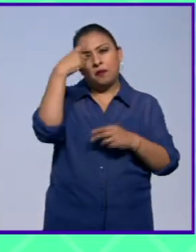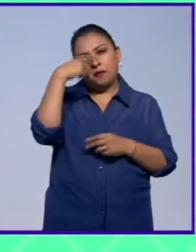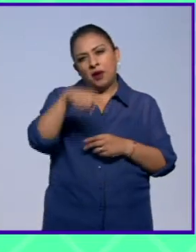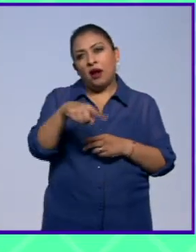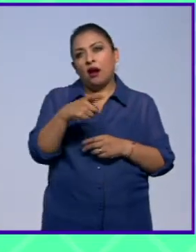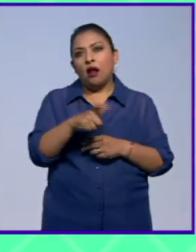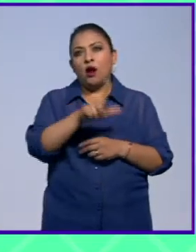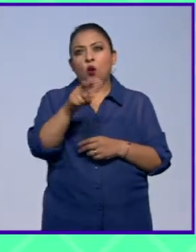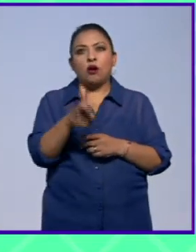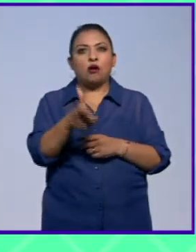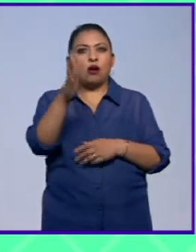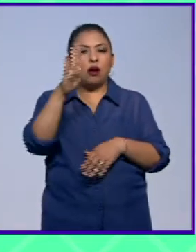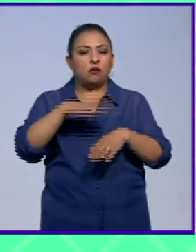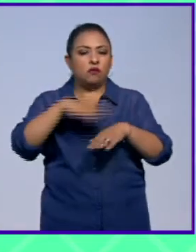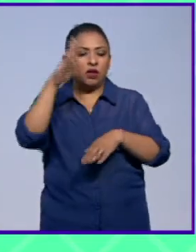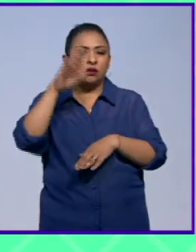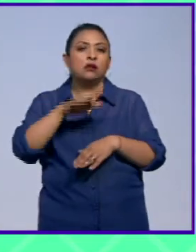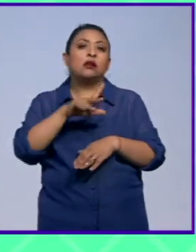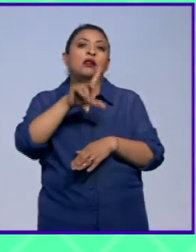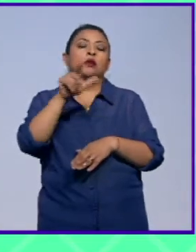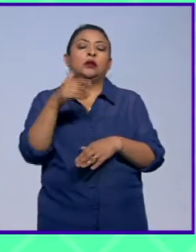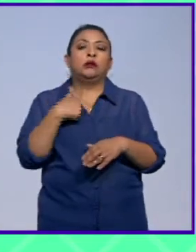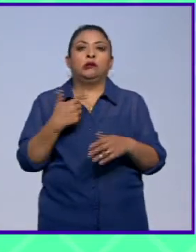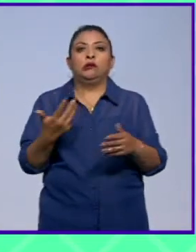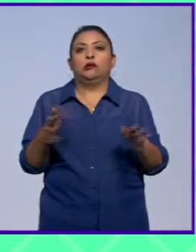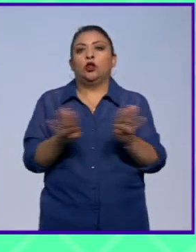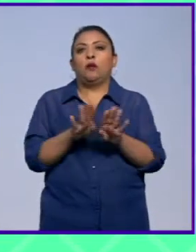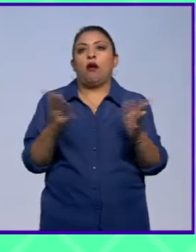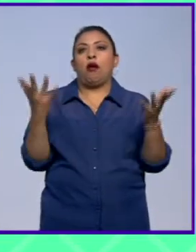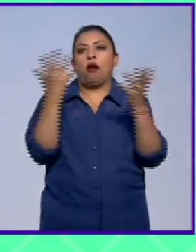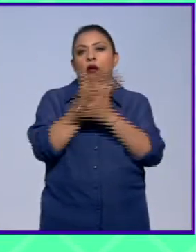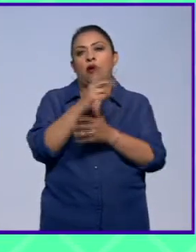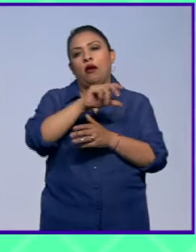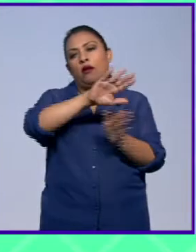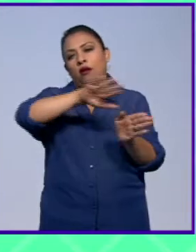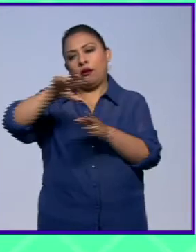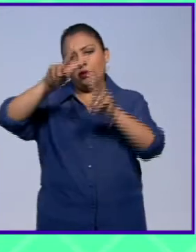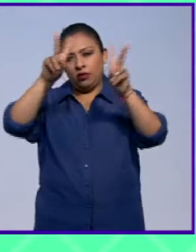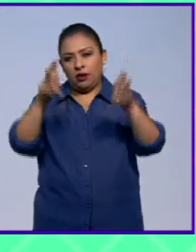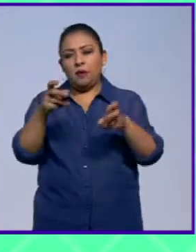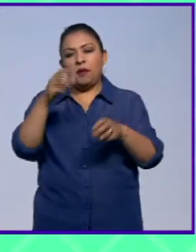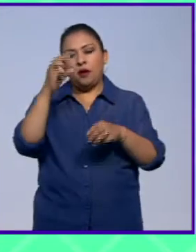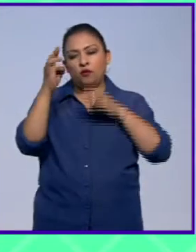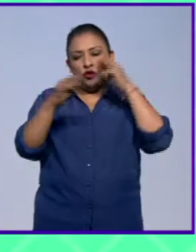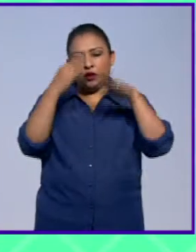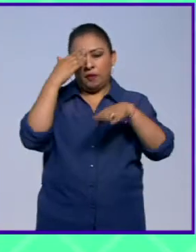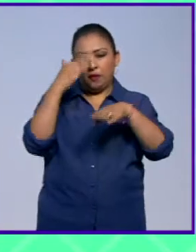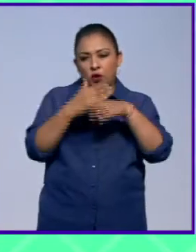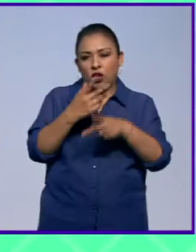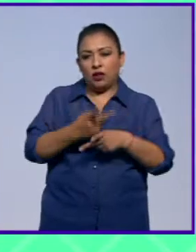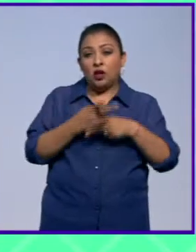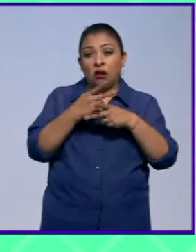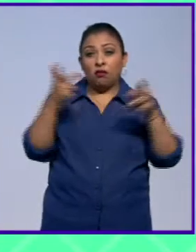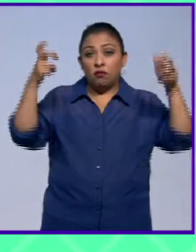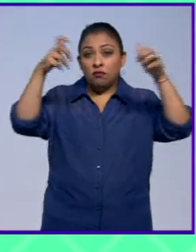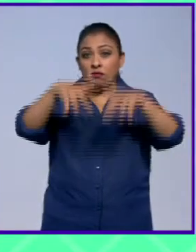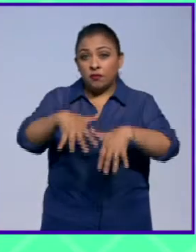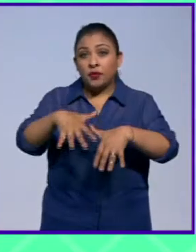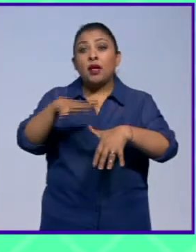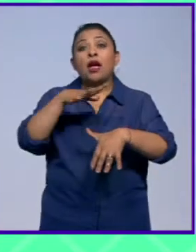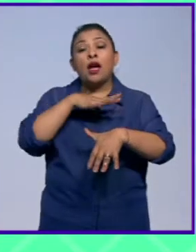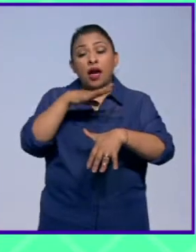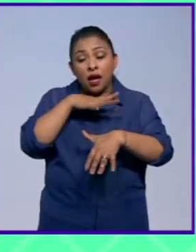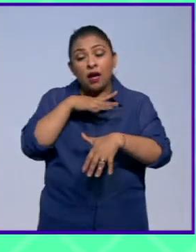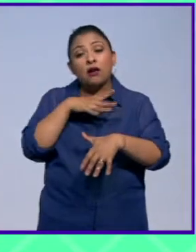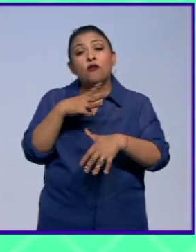que estos no suban el precio y después lo sorprendan. En otros temas, el Museo Memoria y Tolerancia será sede de un encuentro en el que